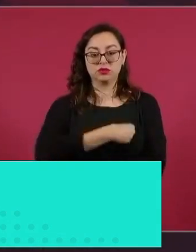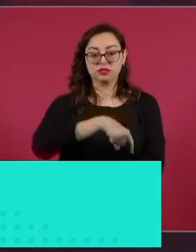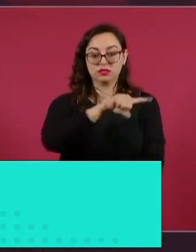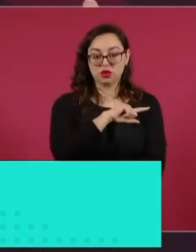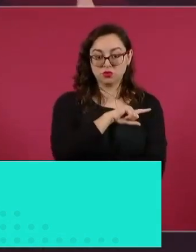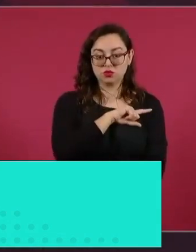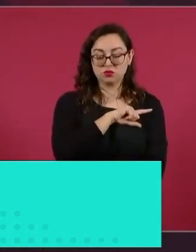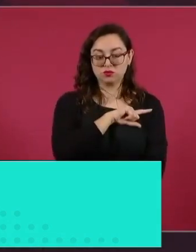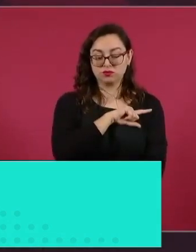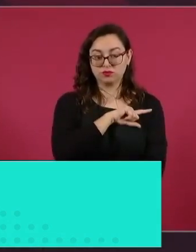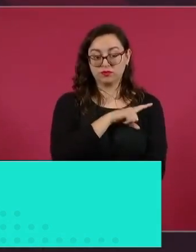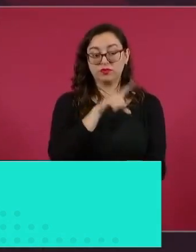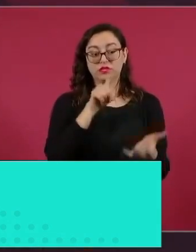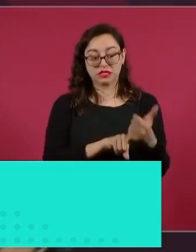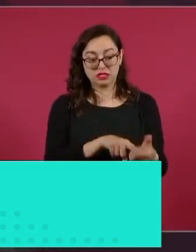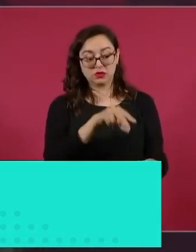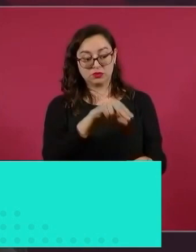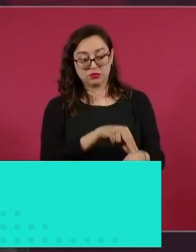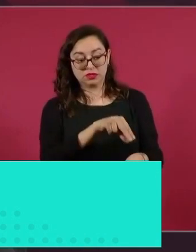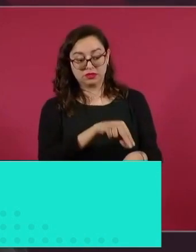con médicos